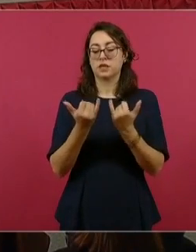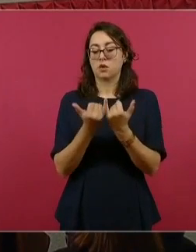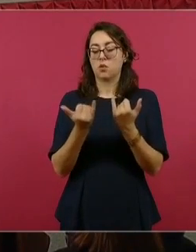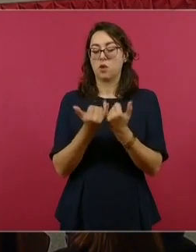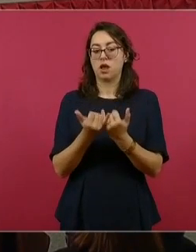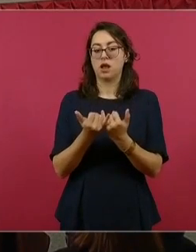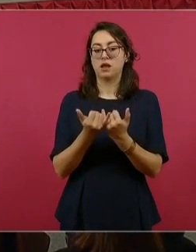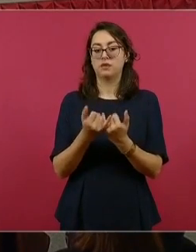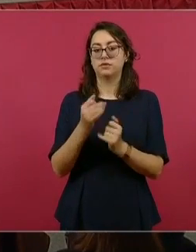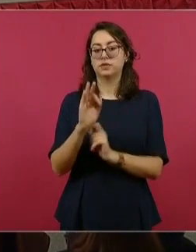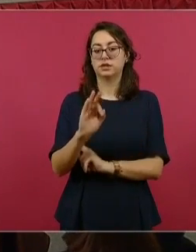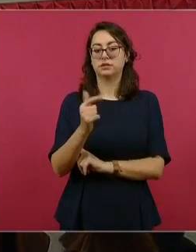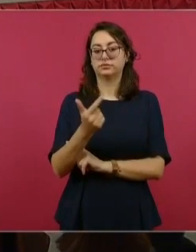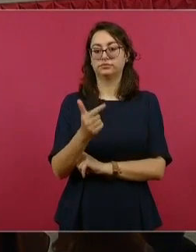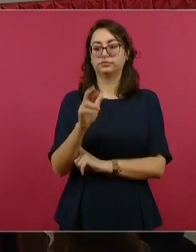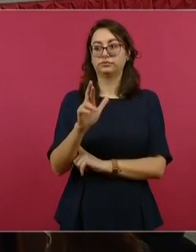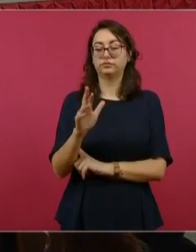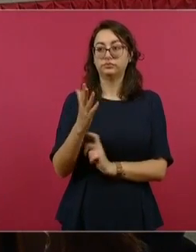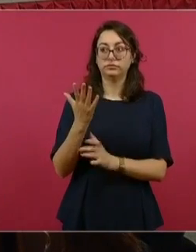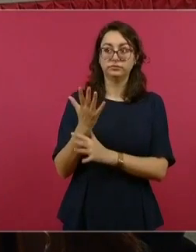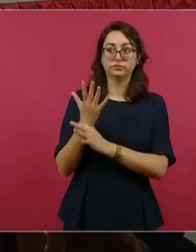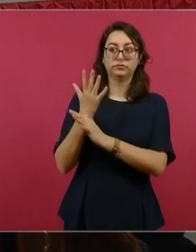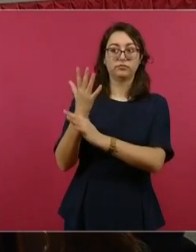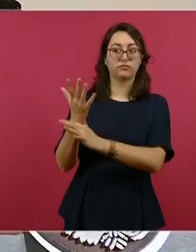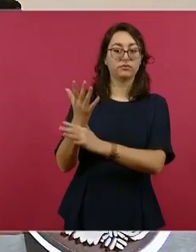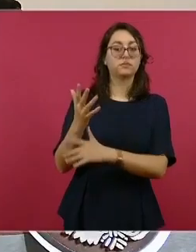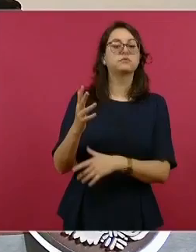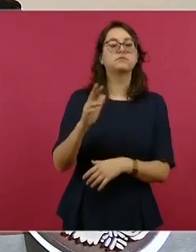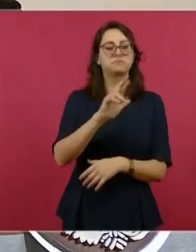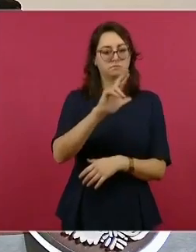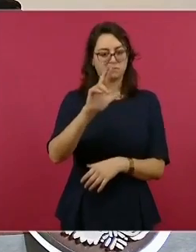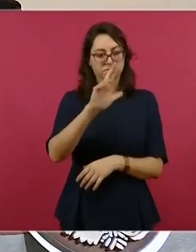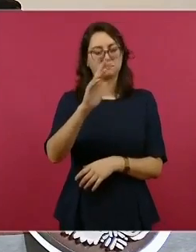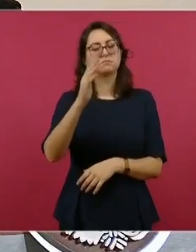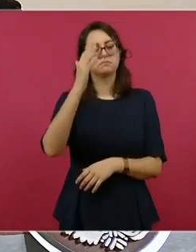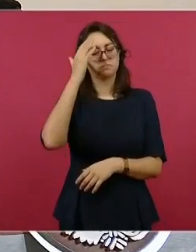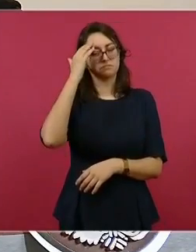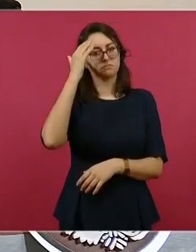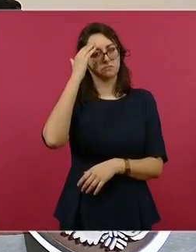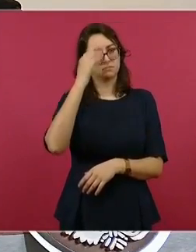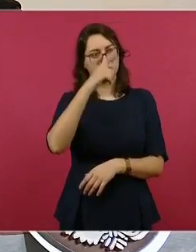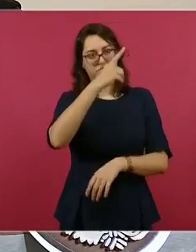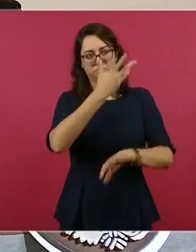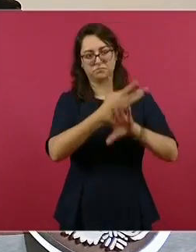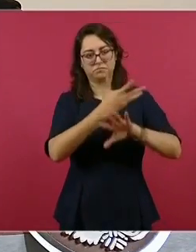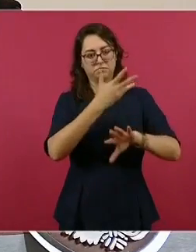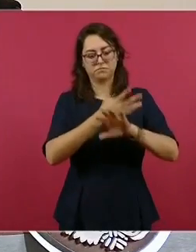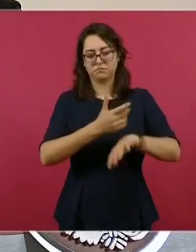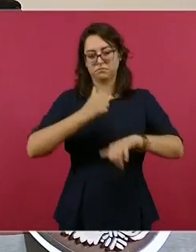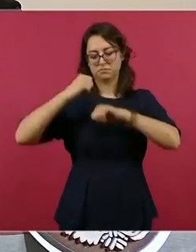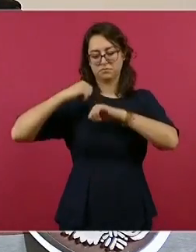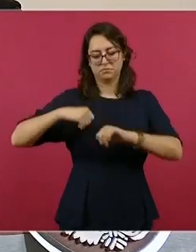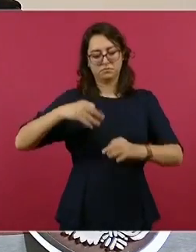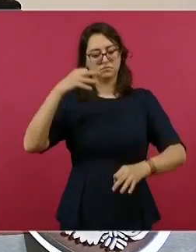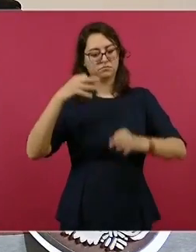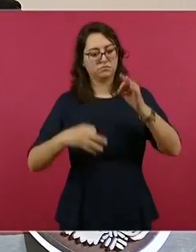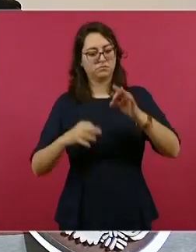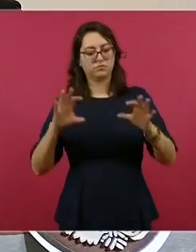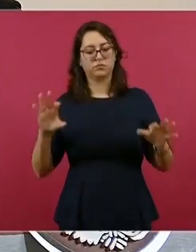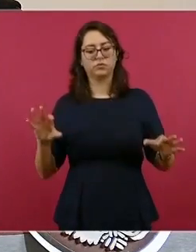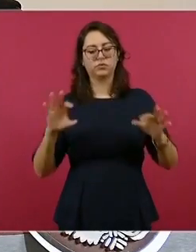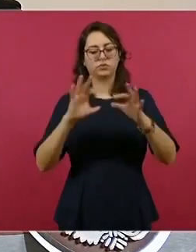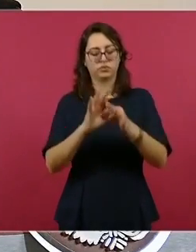reconoció la coordinación que tiene con su contraparte de Estados Unidos para avanzar en la